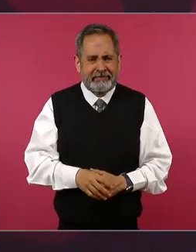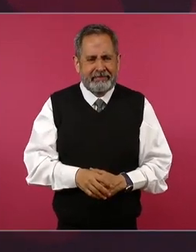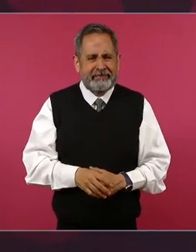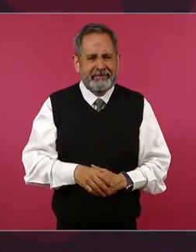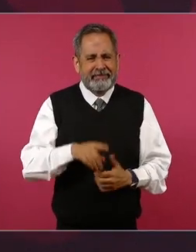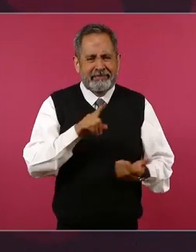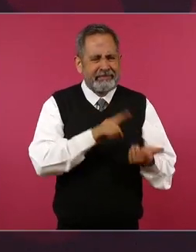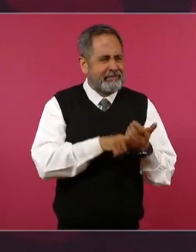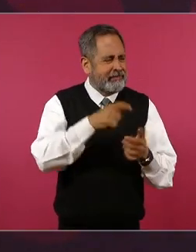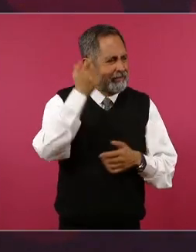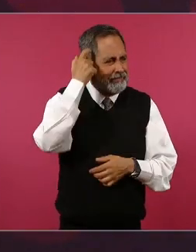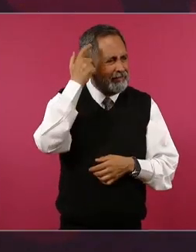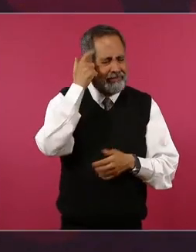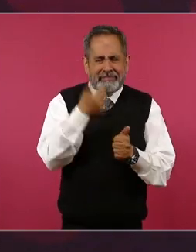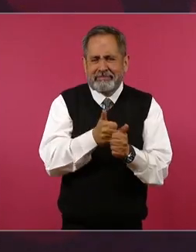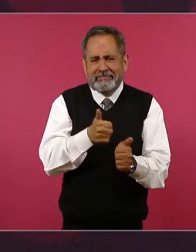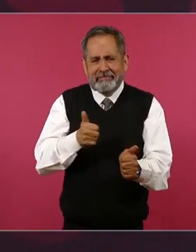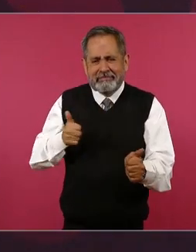sinónimo de atraso